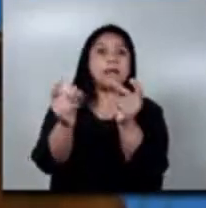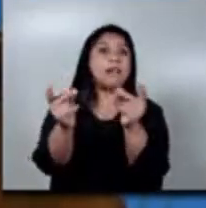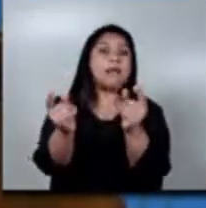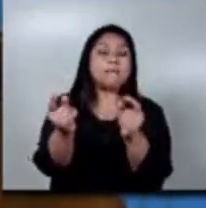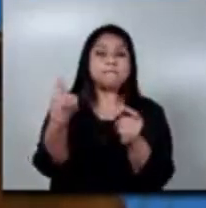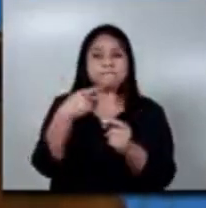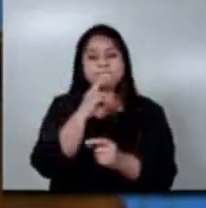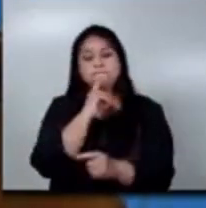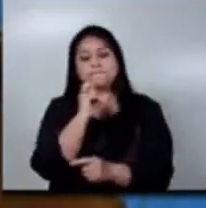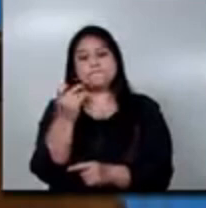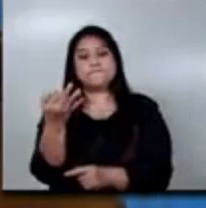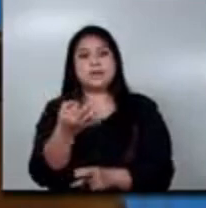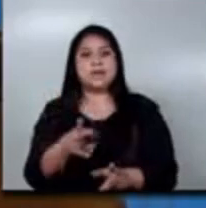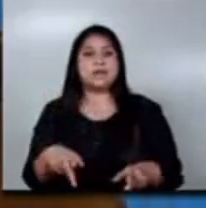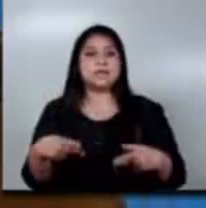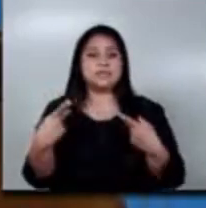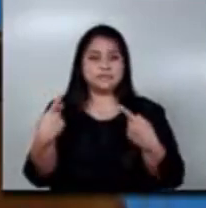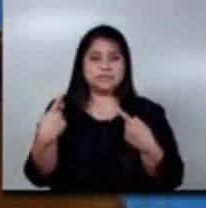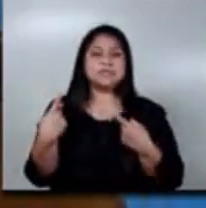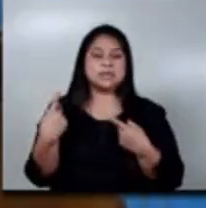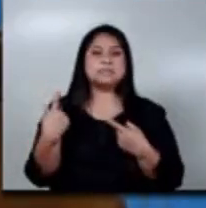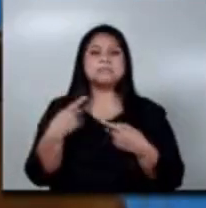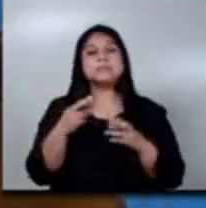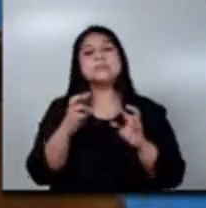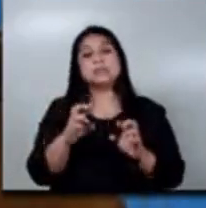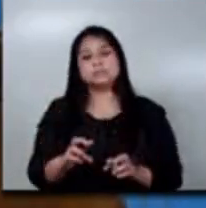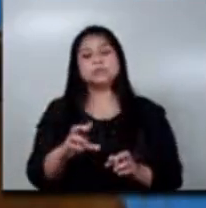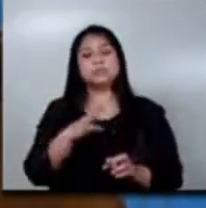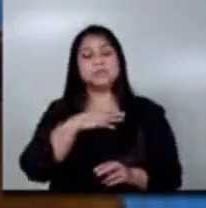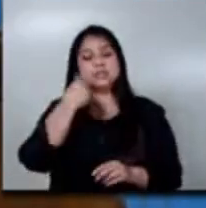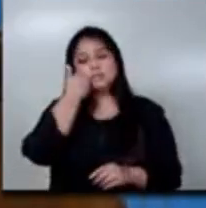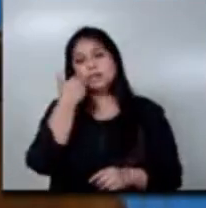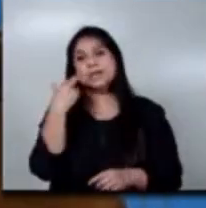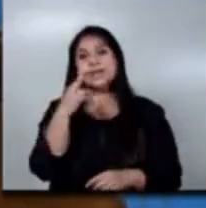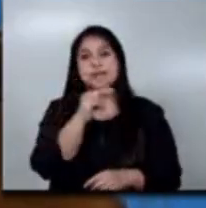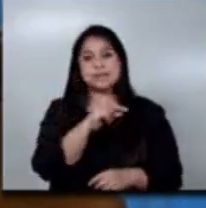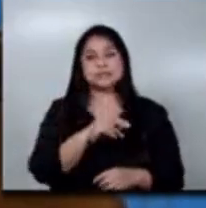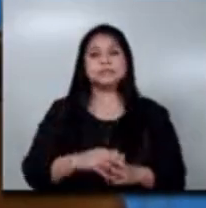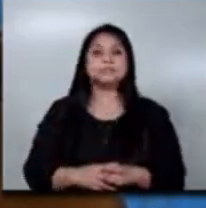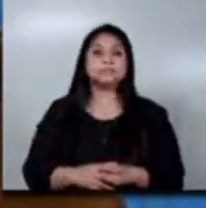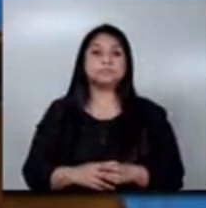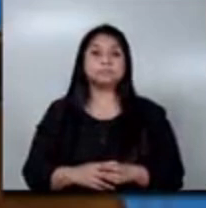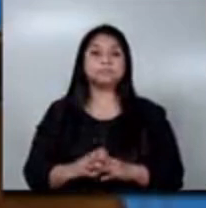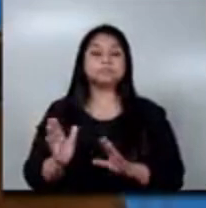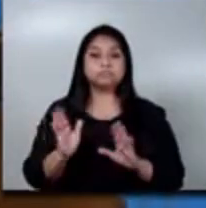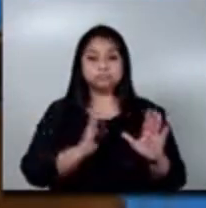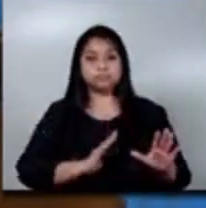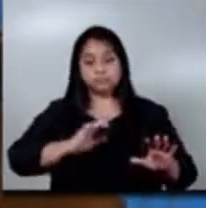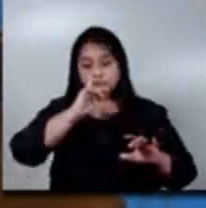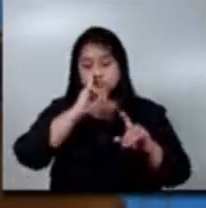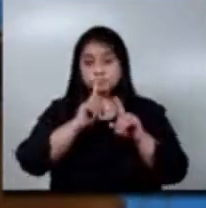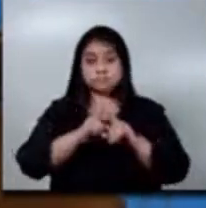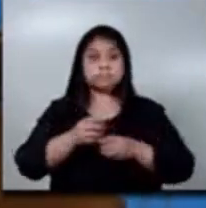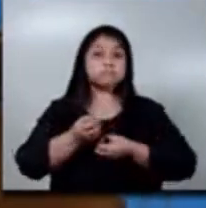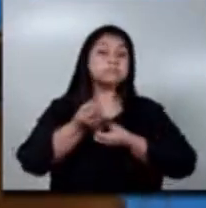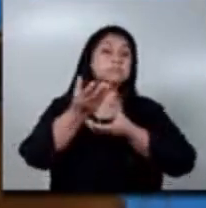calidad de vida de las personas que tienen enfermedades raras. También les puedo